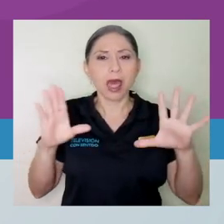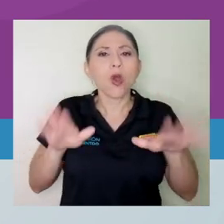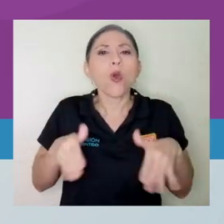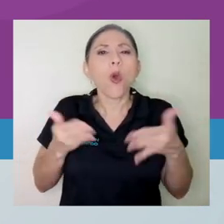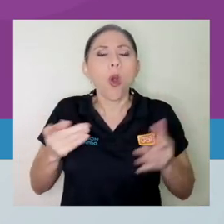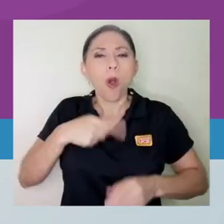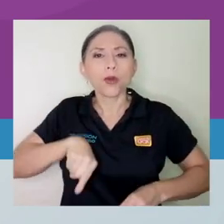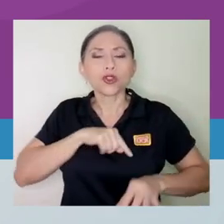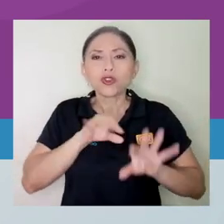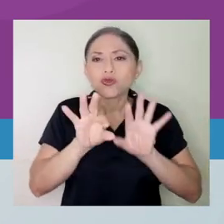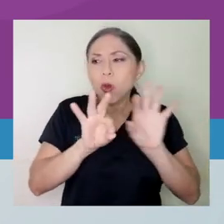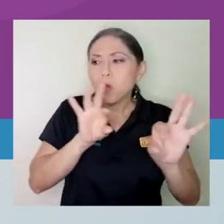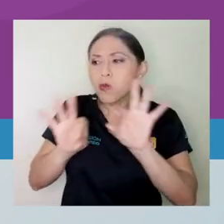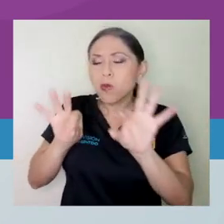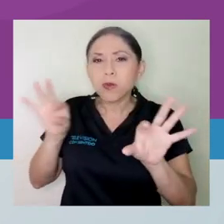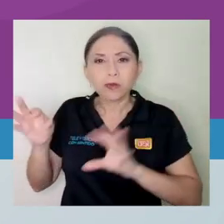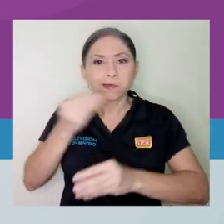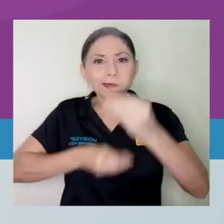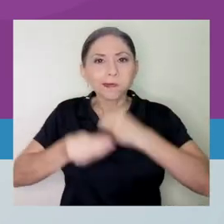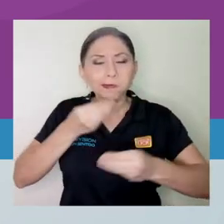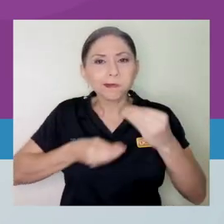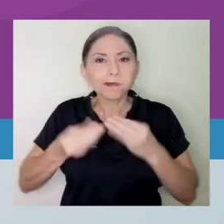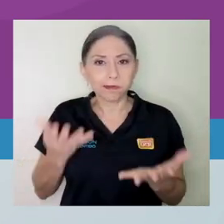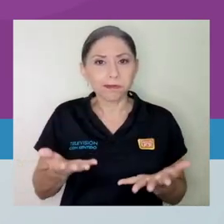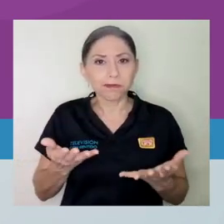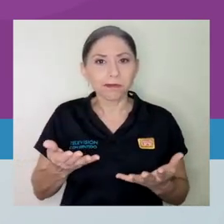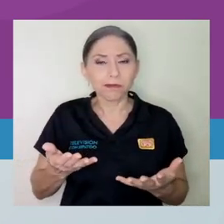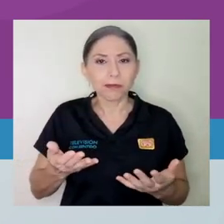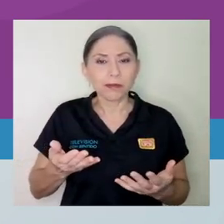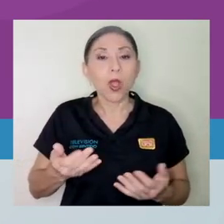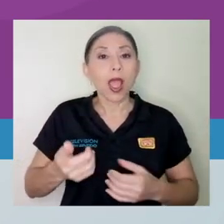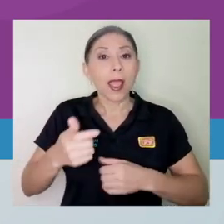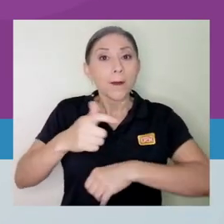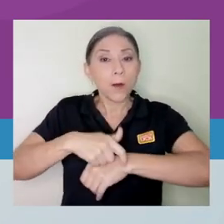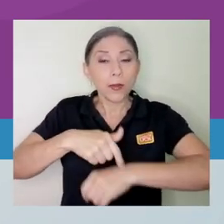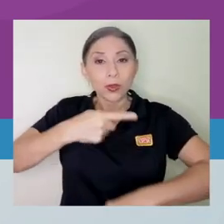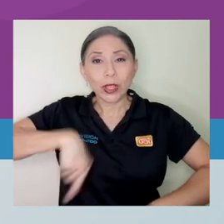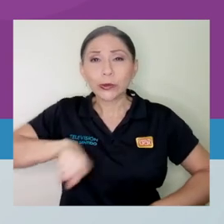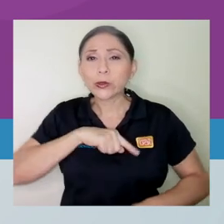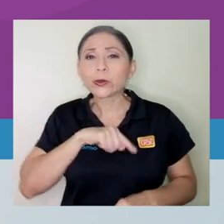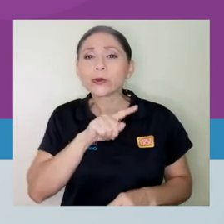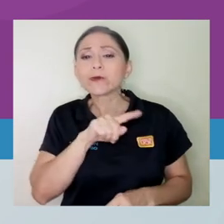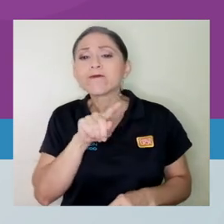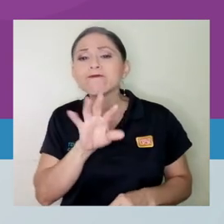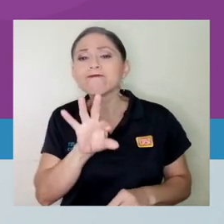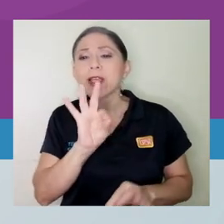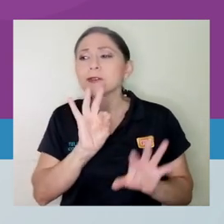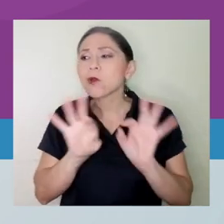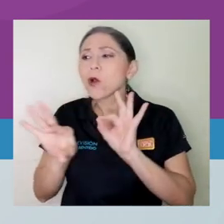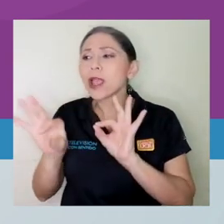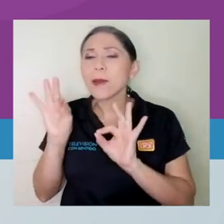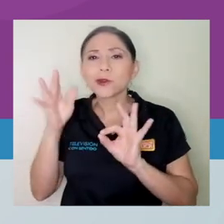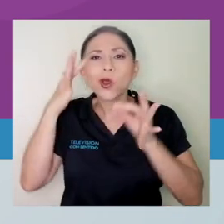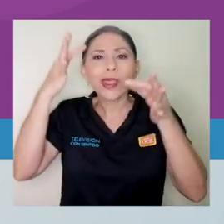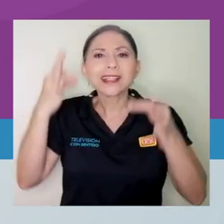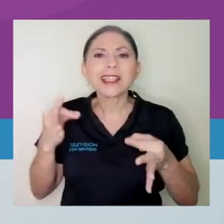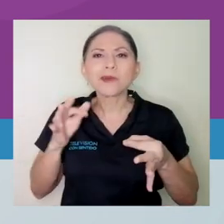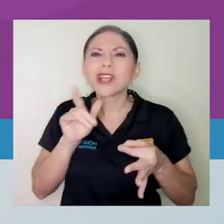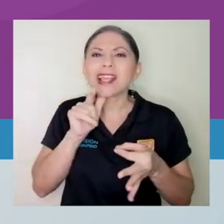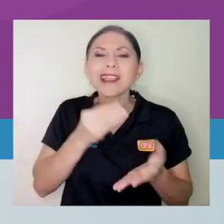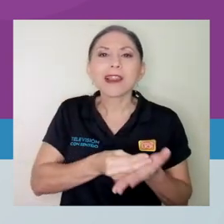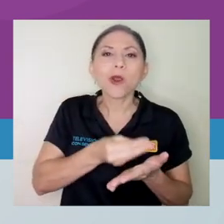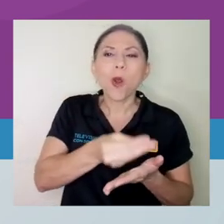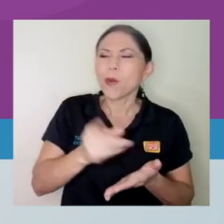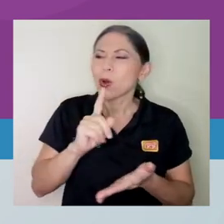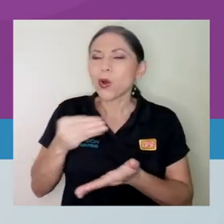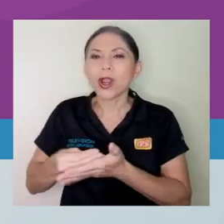hacemos esa selección de alimentos, qué tenemos que considerar a la hora de escoger o decidir a quién le